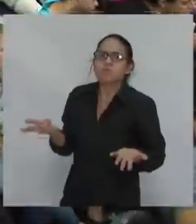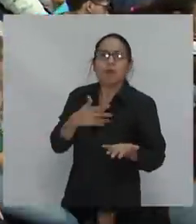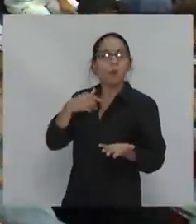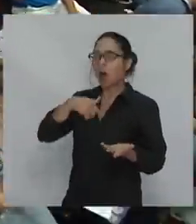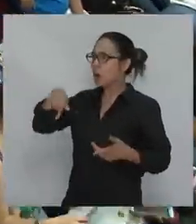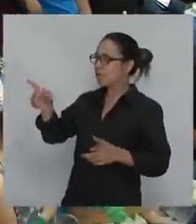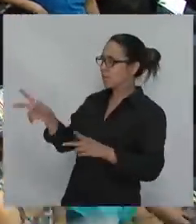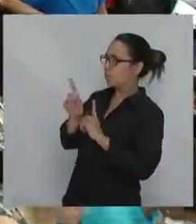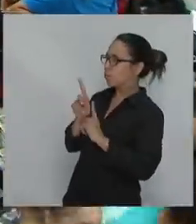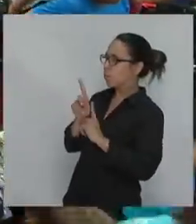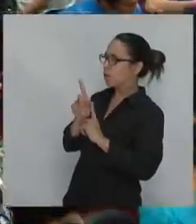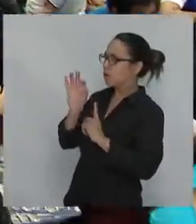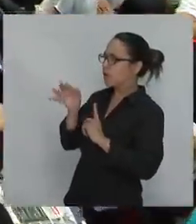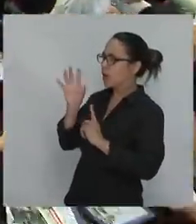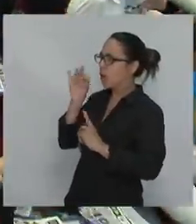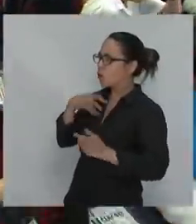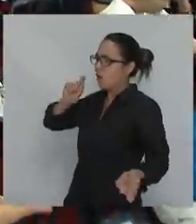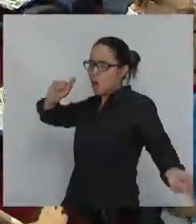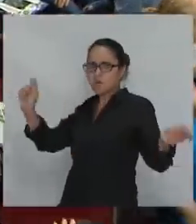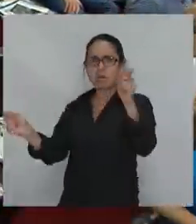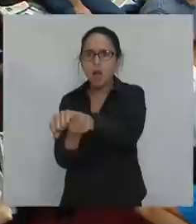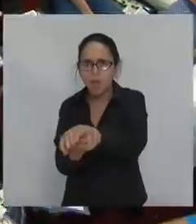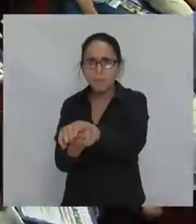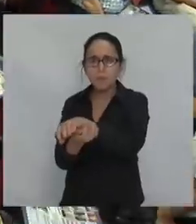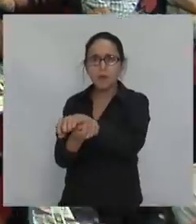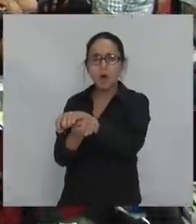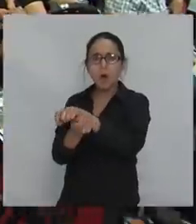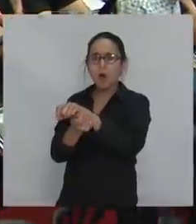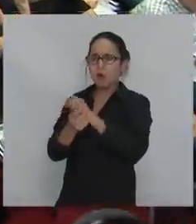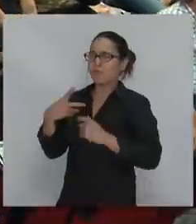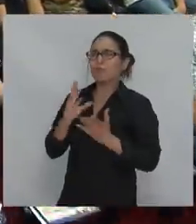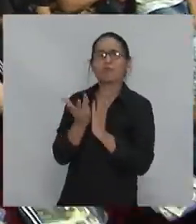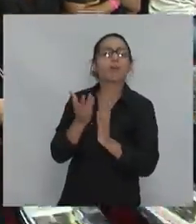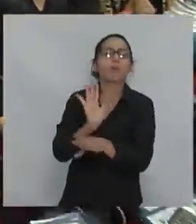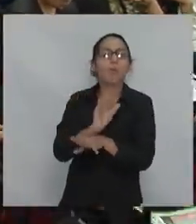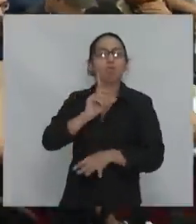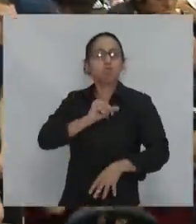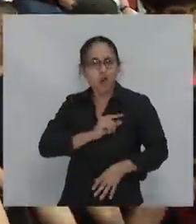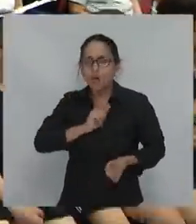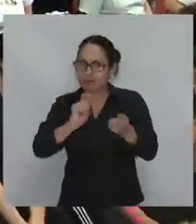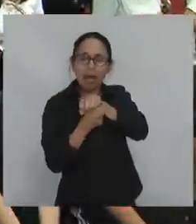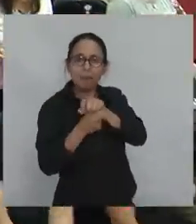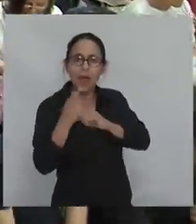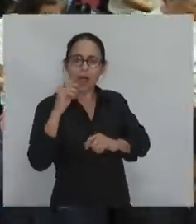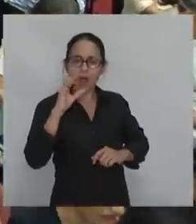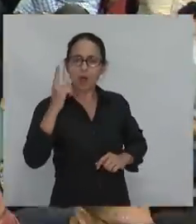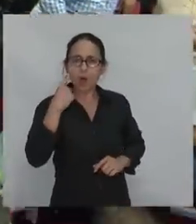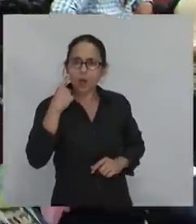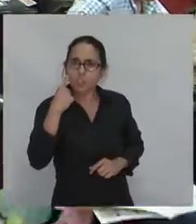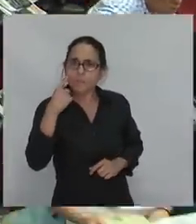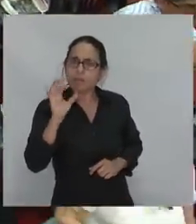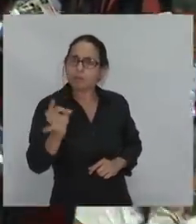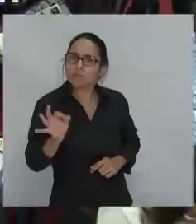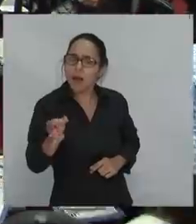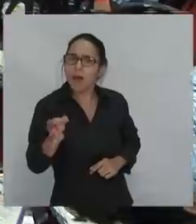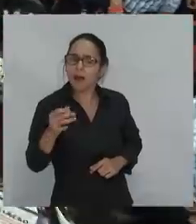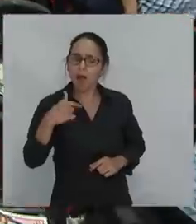¿Y saben qué, de repente, qué le pasa a Espartaco? Que ese dolor convertido en conocimiento le activa la voluntad de cambiar. Y